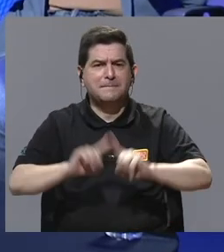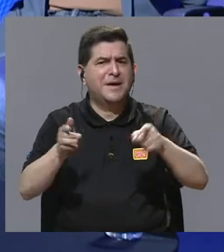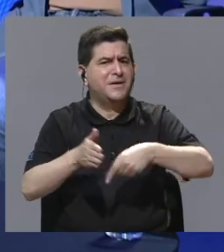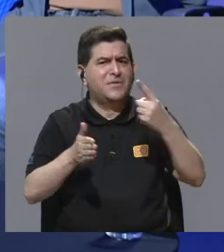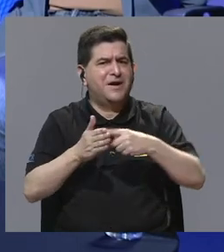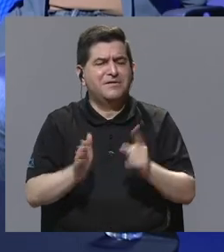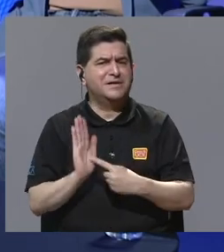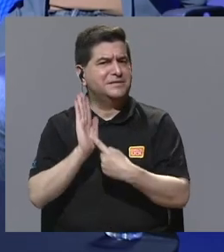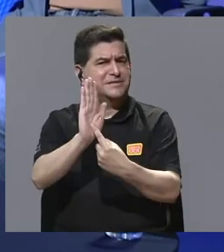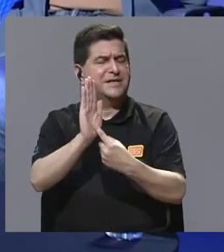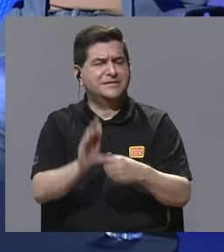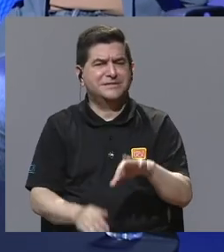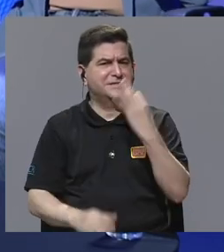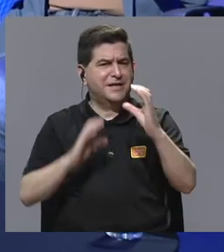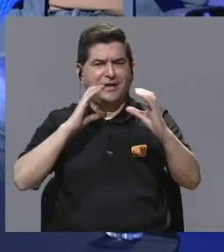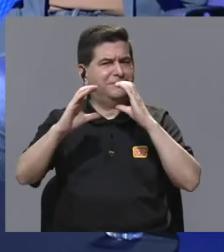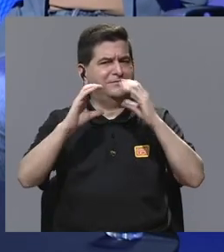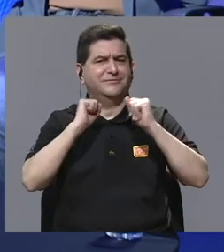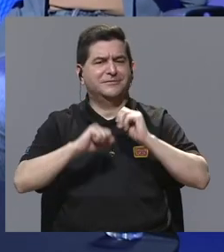no sale en los medios.